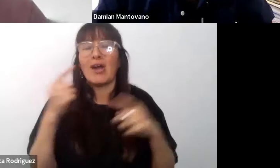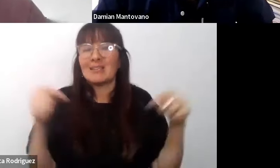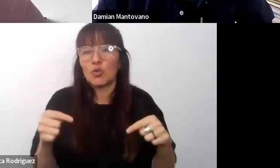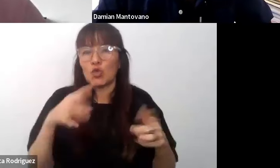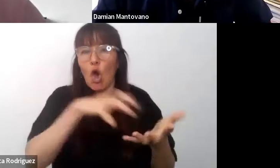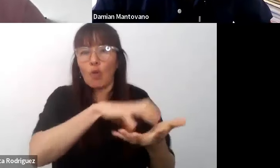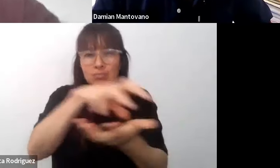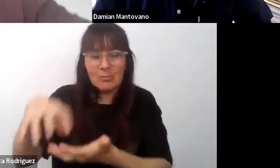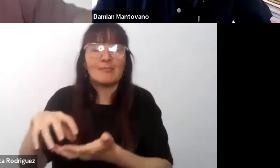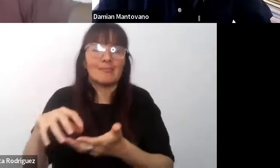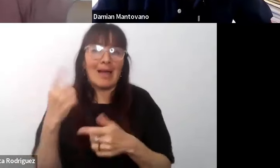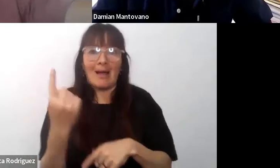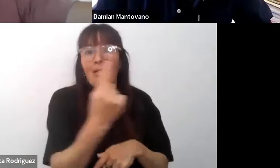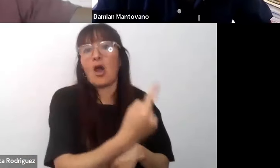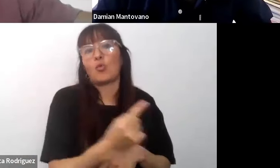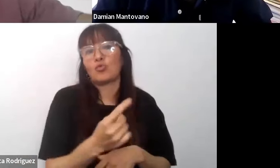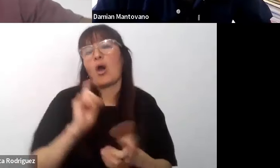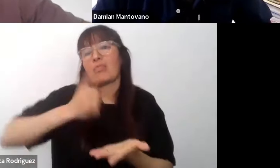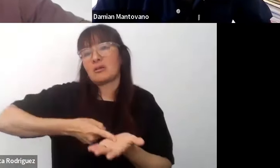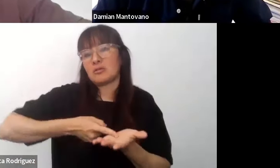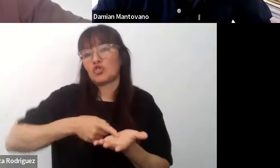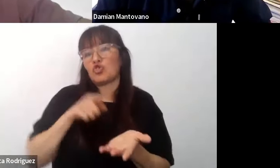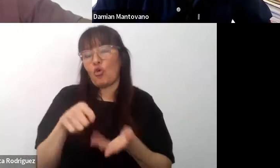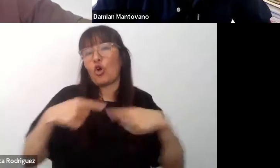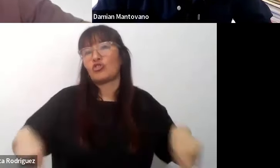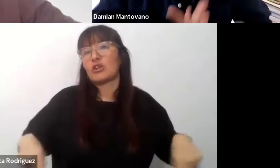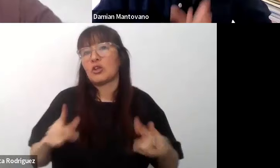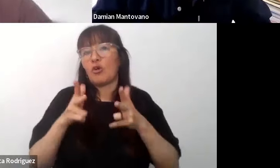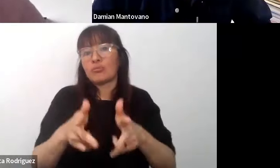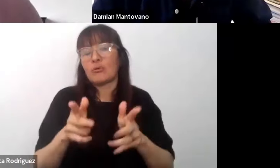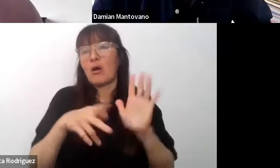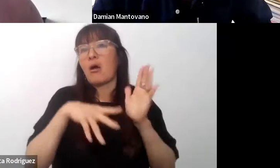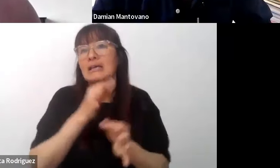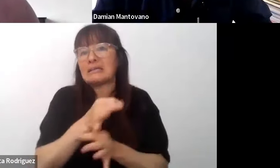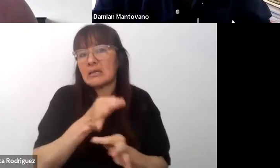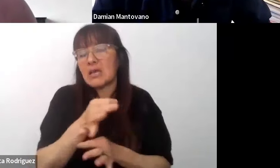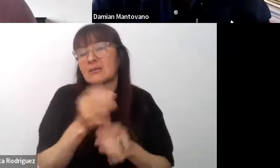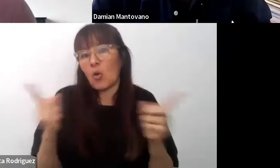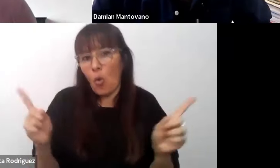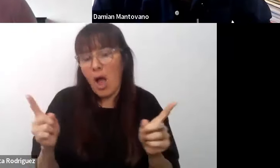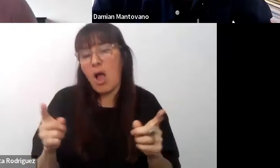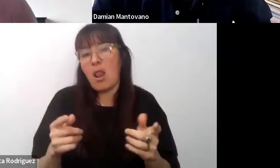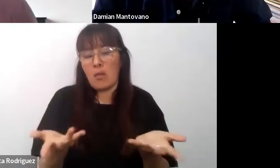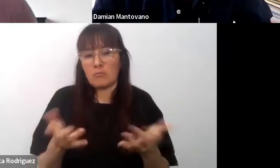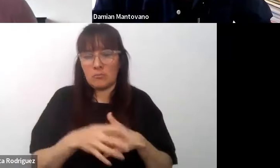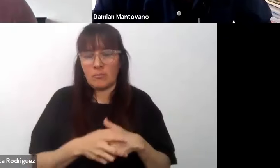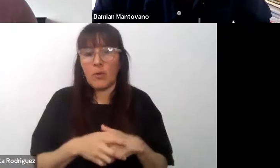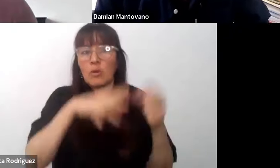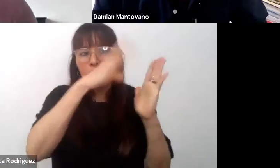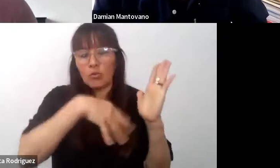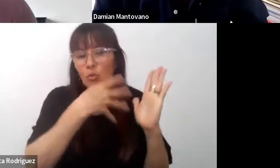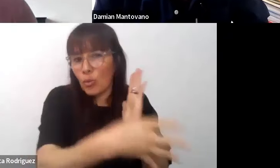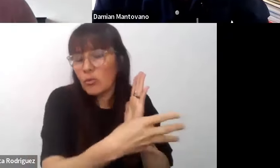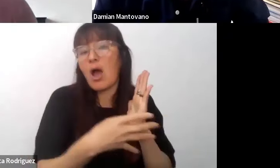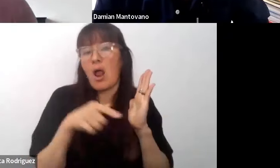qué contenido va a dar y ante la carencia de instancias en la oferta horaria o en la caja curricular puntuales